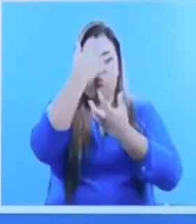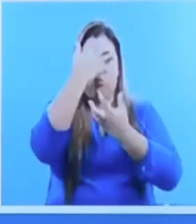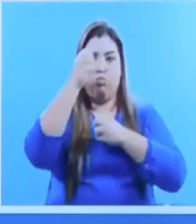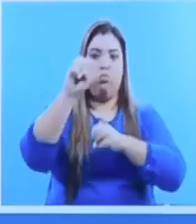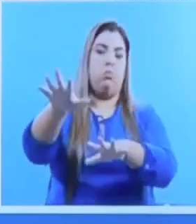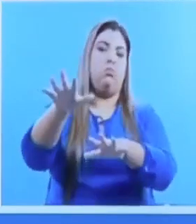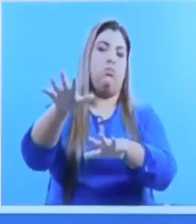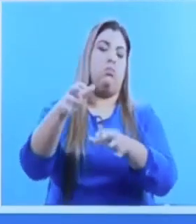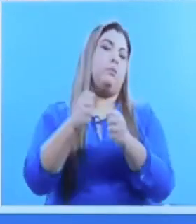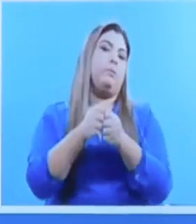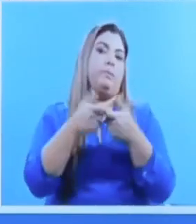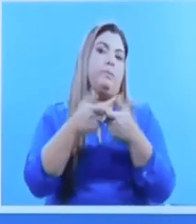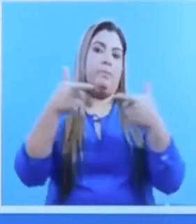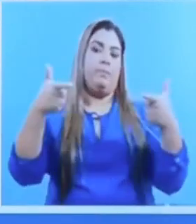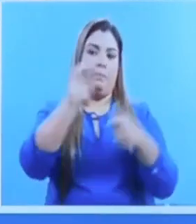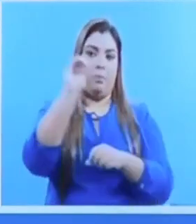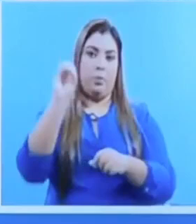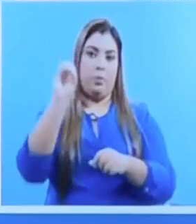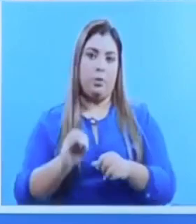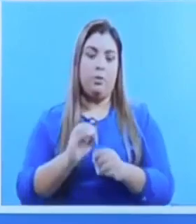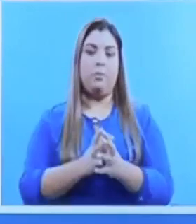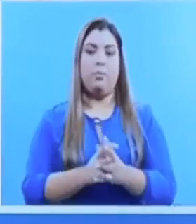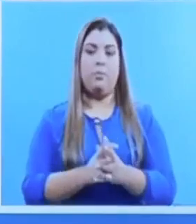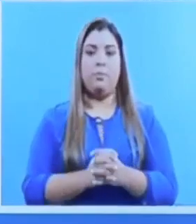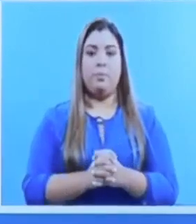aumentar esa tasa de contagio. La siguiente...